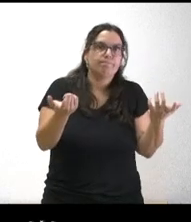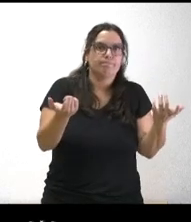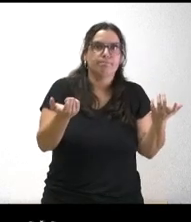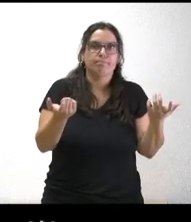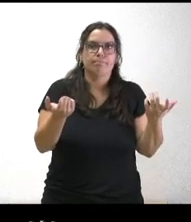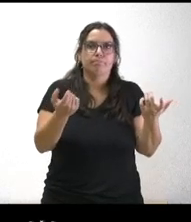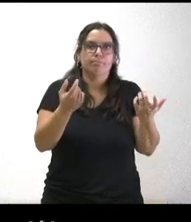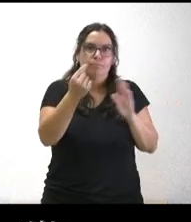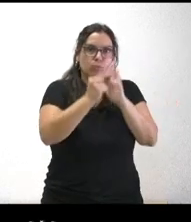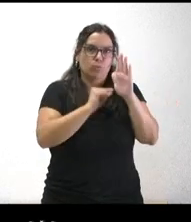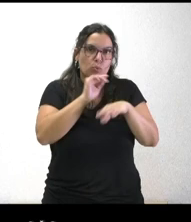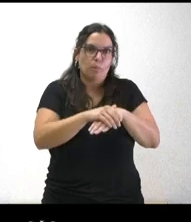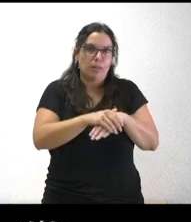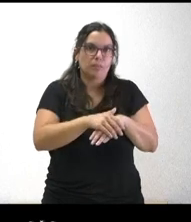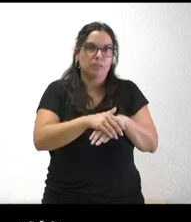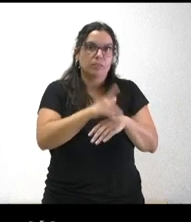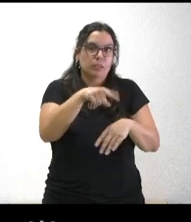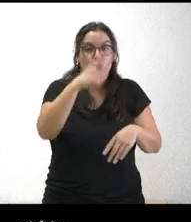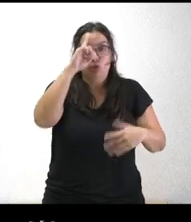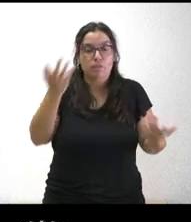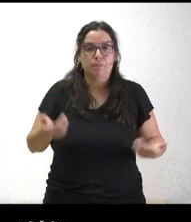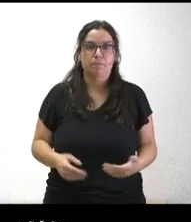en fin que cumpla con lo pactado no lo sé